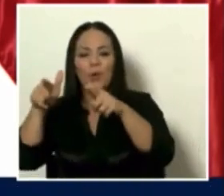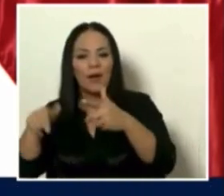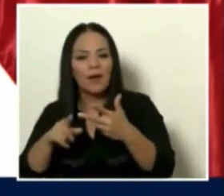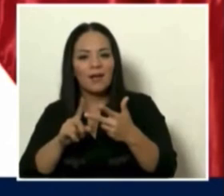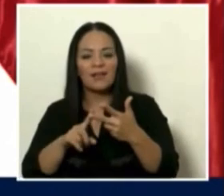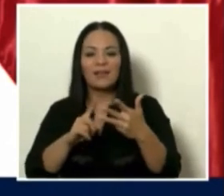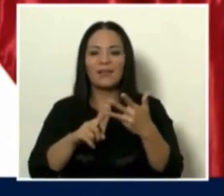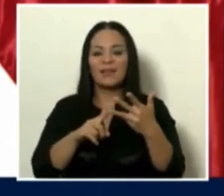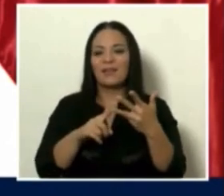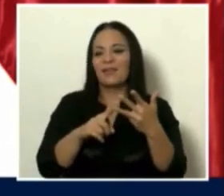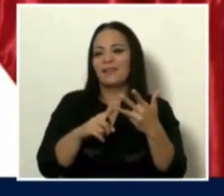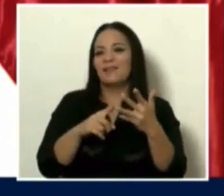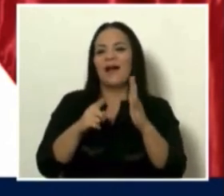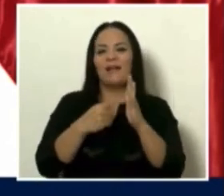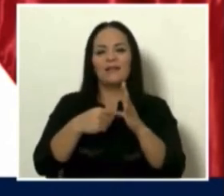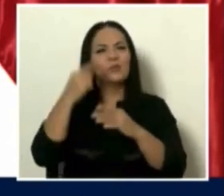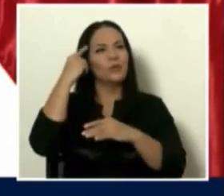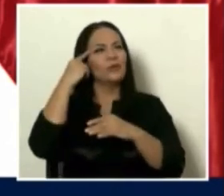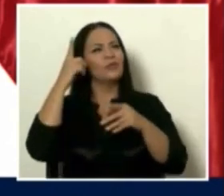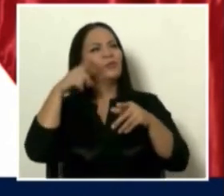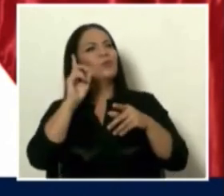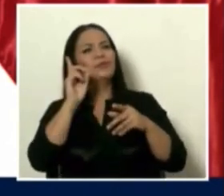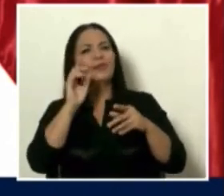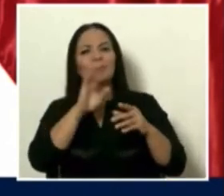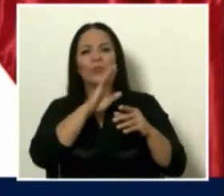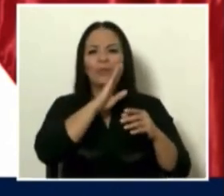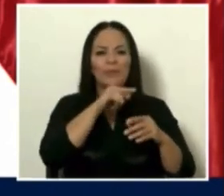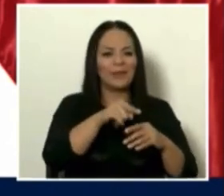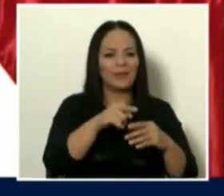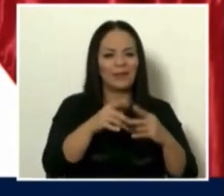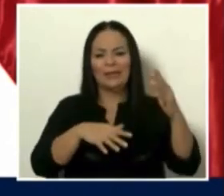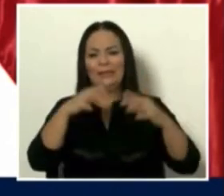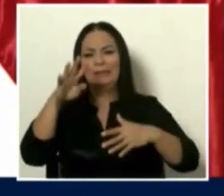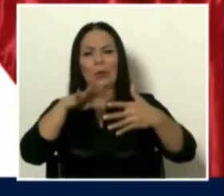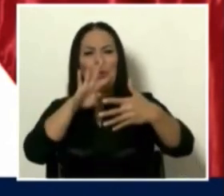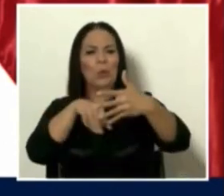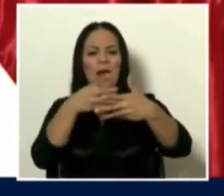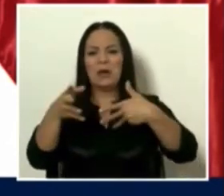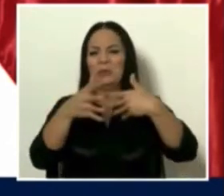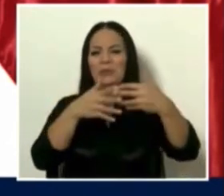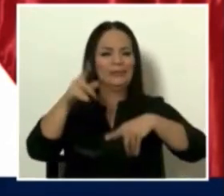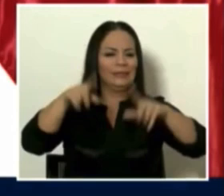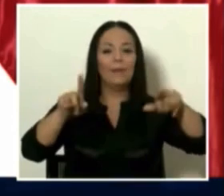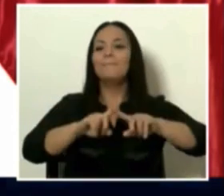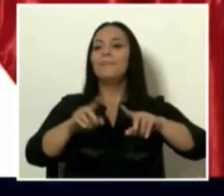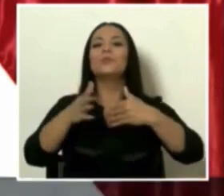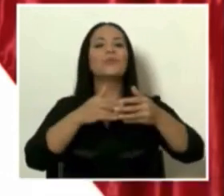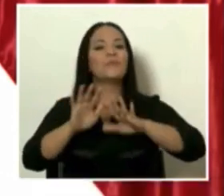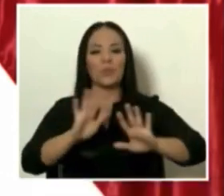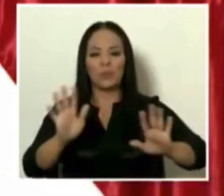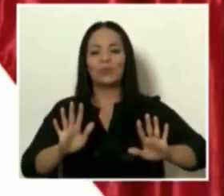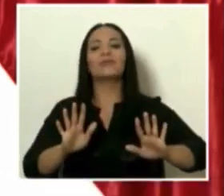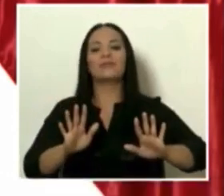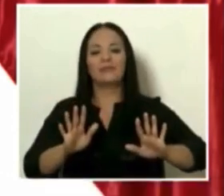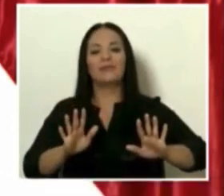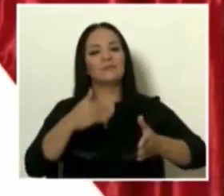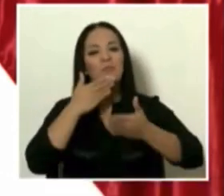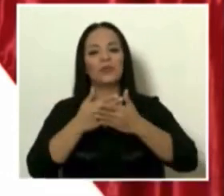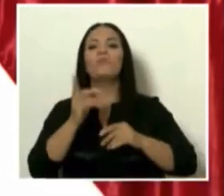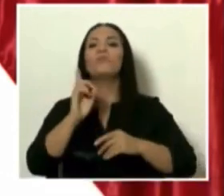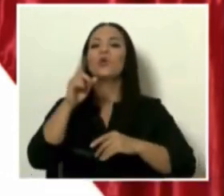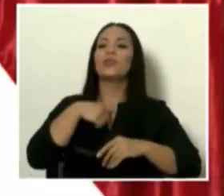despierta o no. ¿Dónde me tocó dormir hoy? Con el desfase horario. Pero yo creo que vale la pena. ¿A dónde voy?